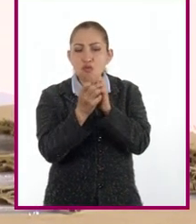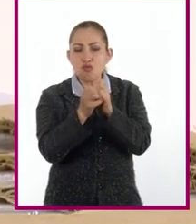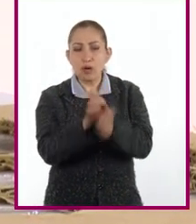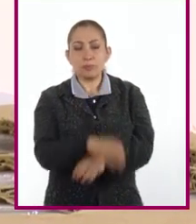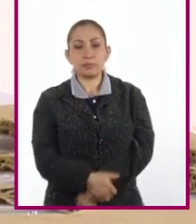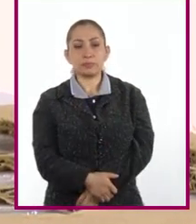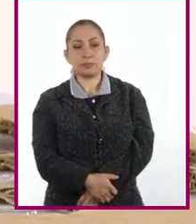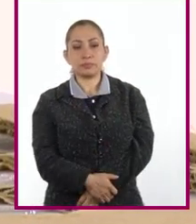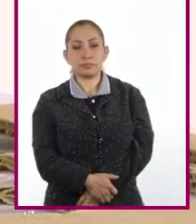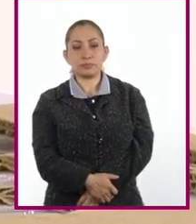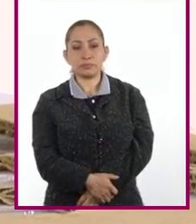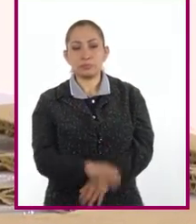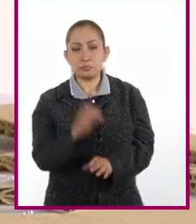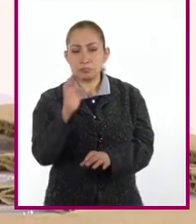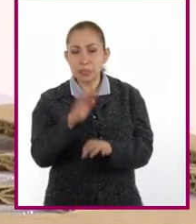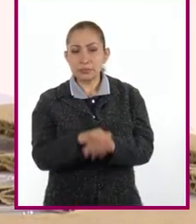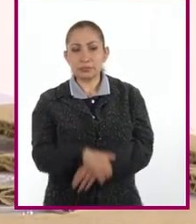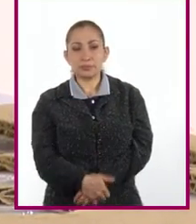Un poco más.